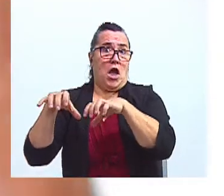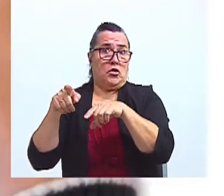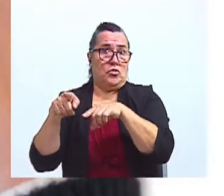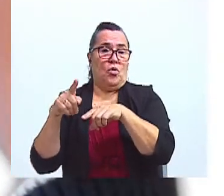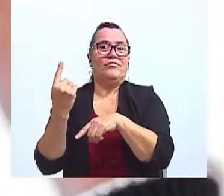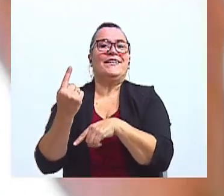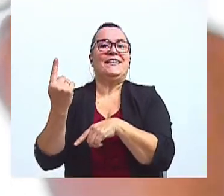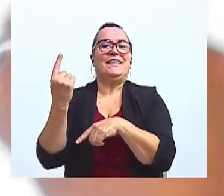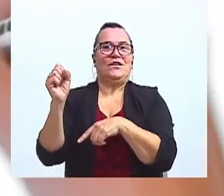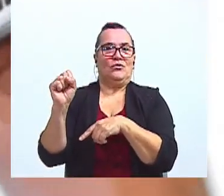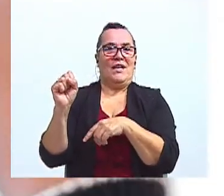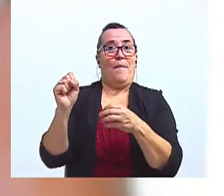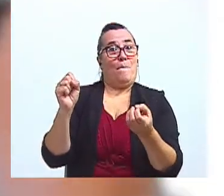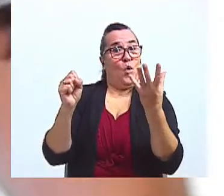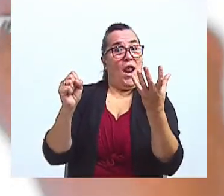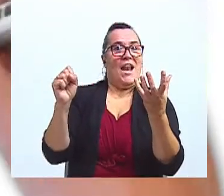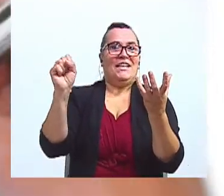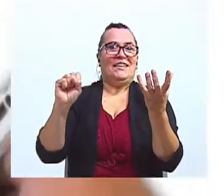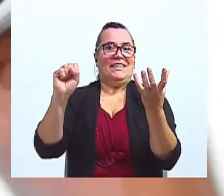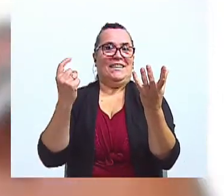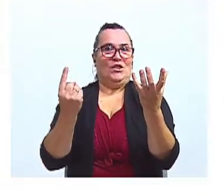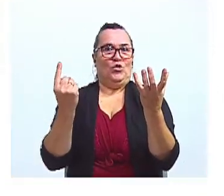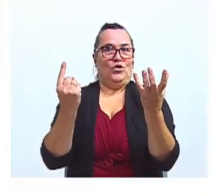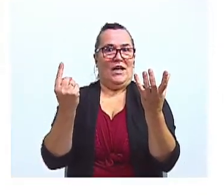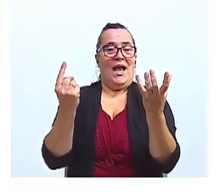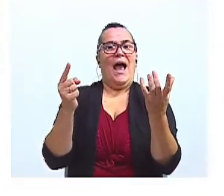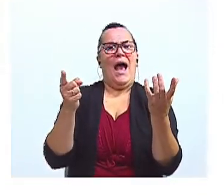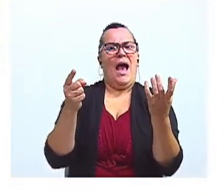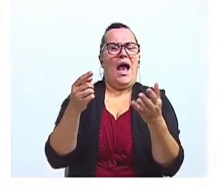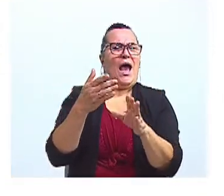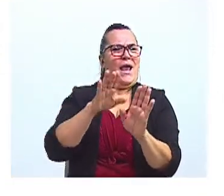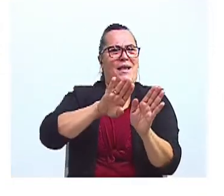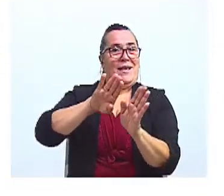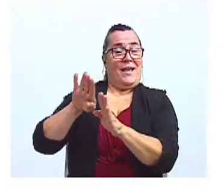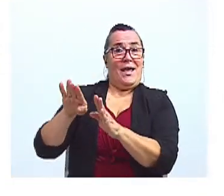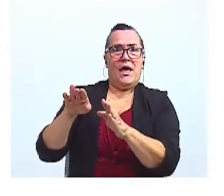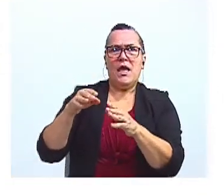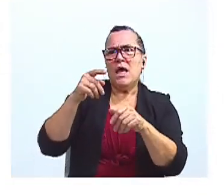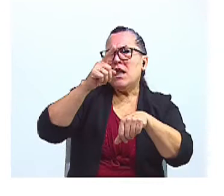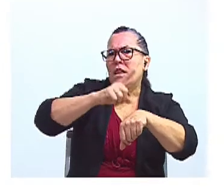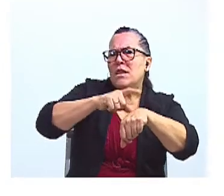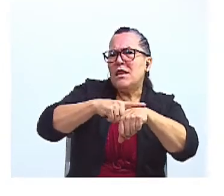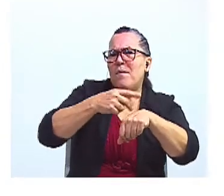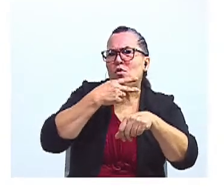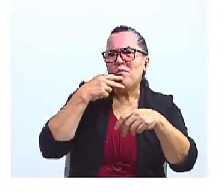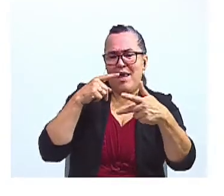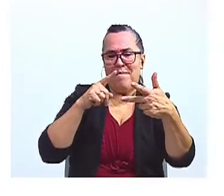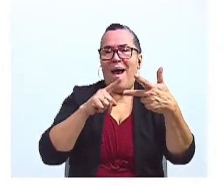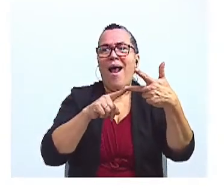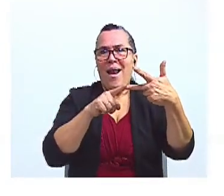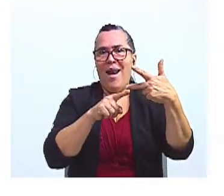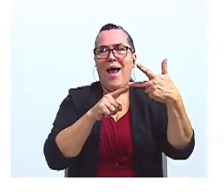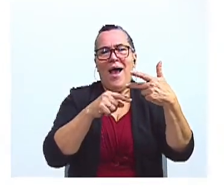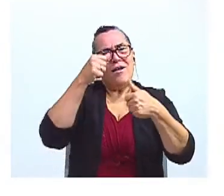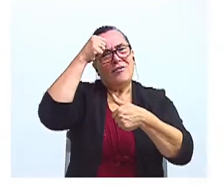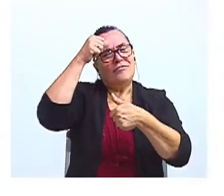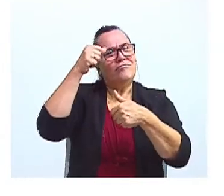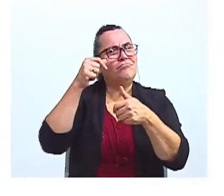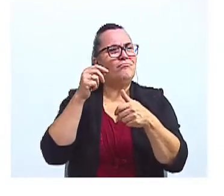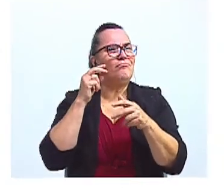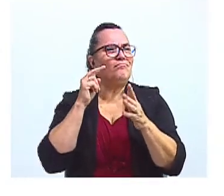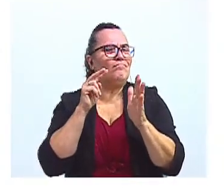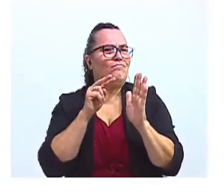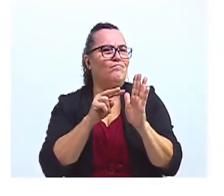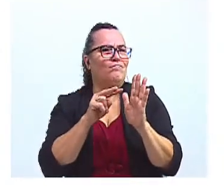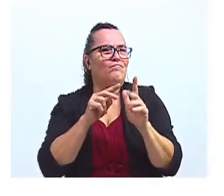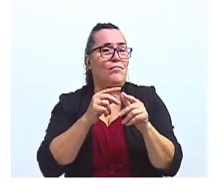singular. ¿Y cómo podemos olvidar los tiempos verbales? Desde la escuela reconocemos que